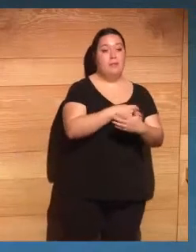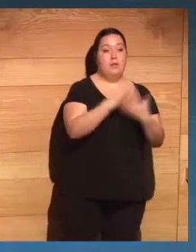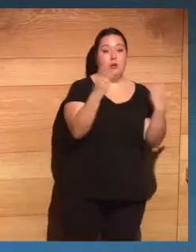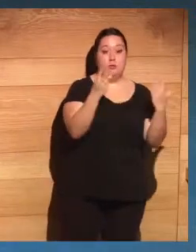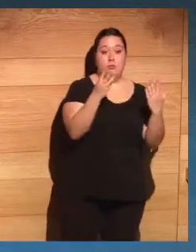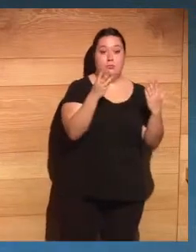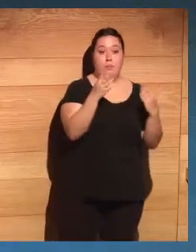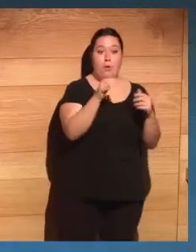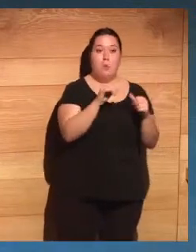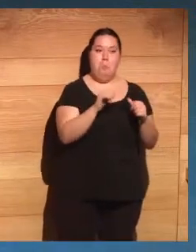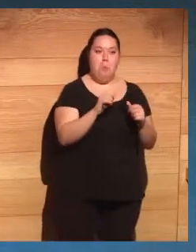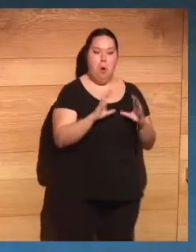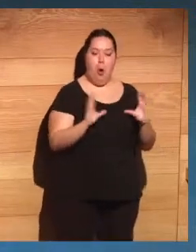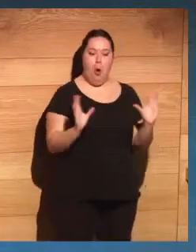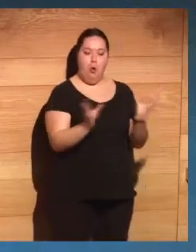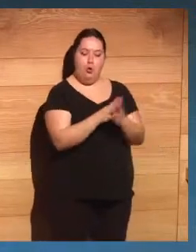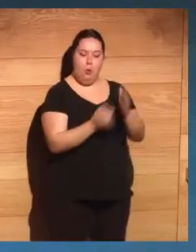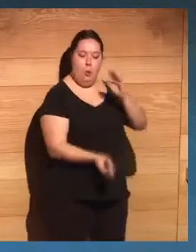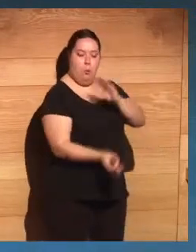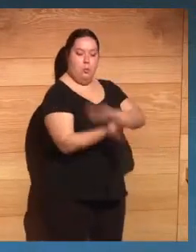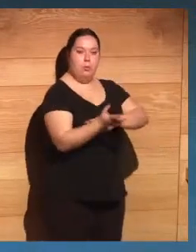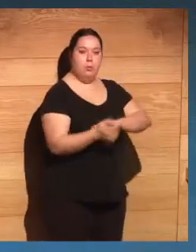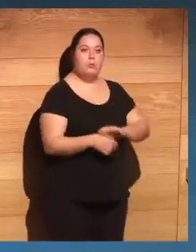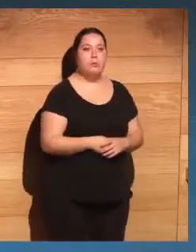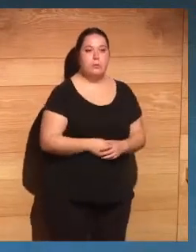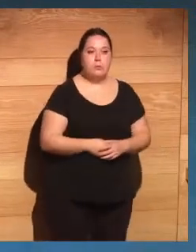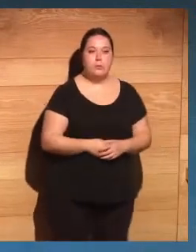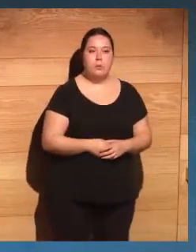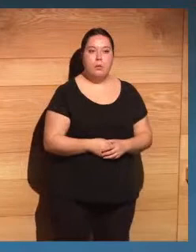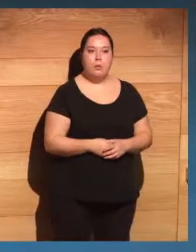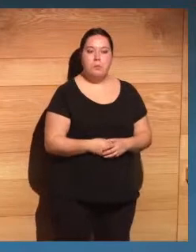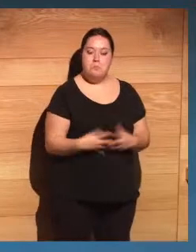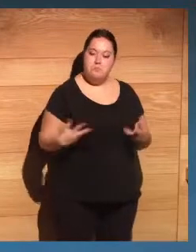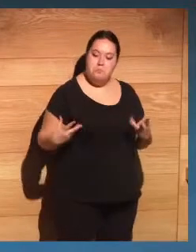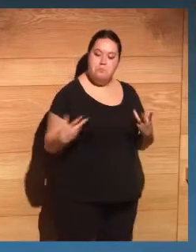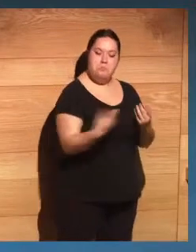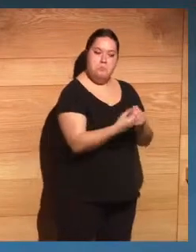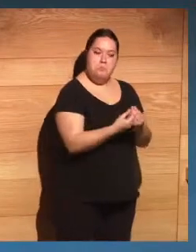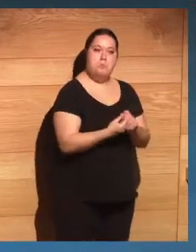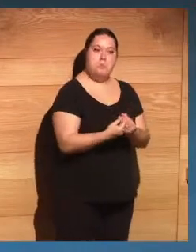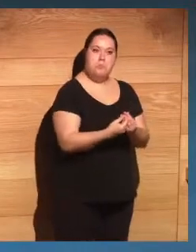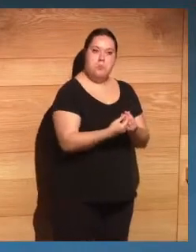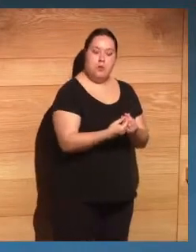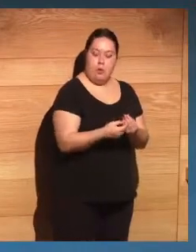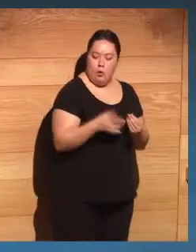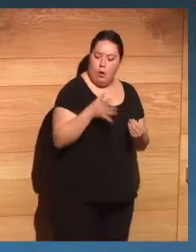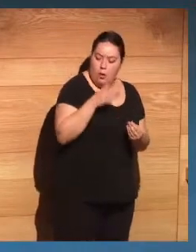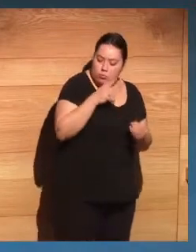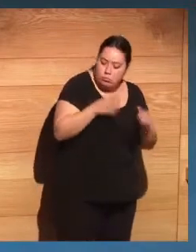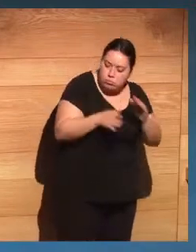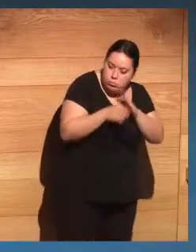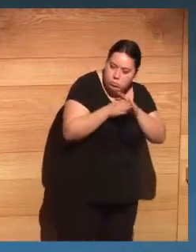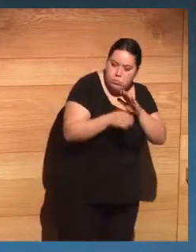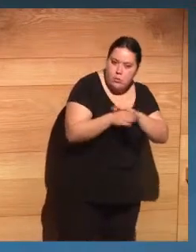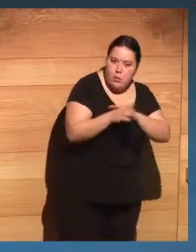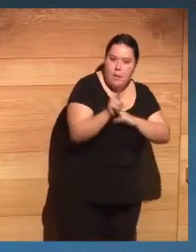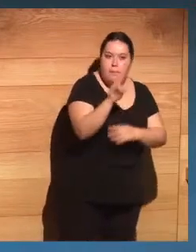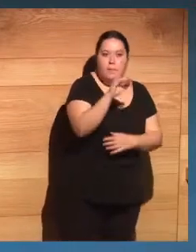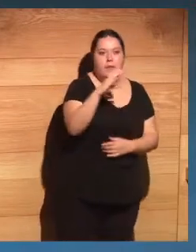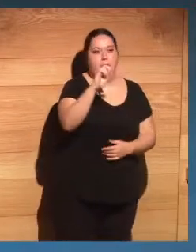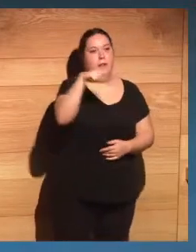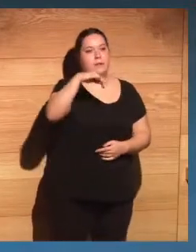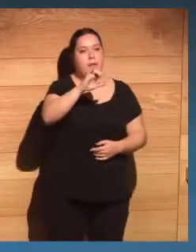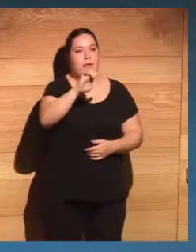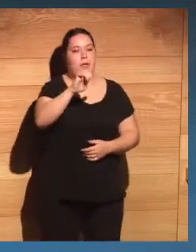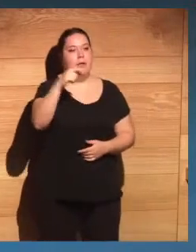como un colectivo, así le llamamos inicialmente. Me acompañaron en ese momento y siguen estando Vicente Gil,